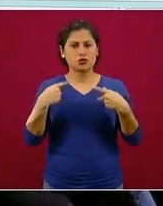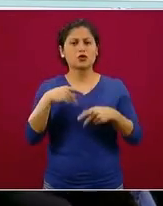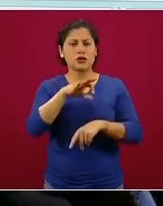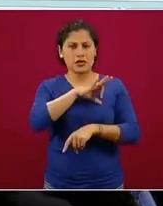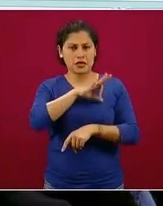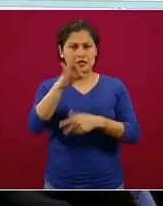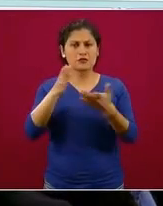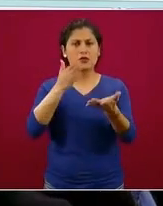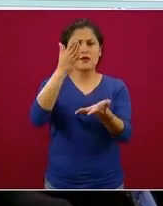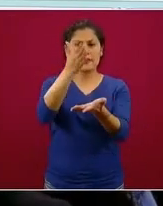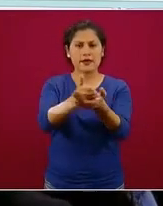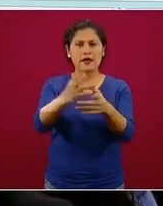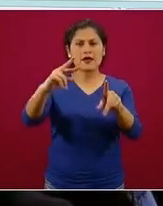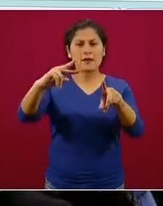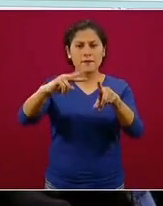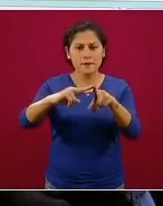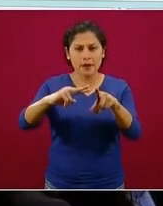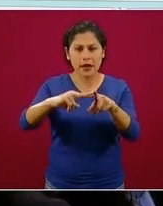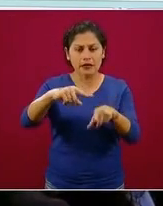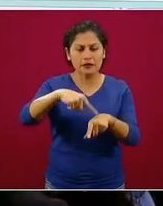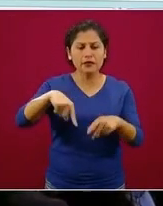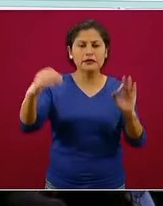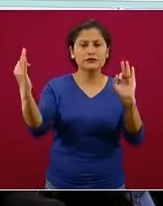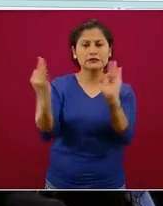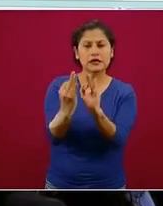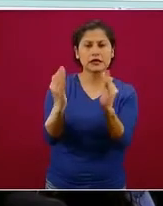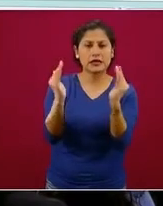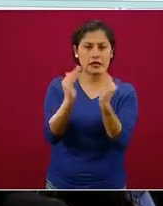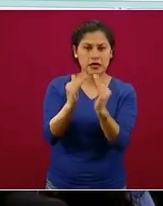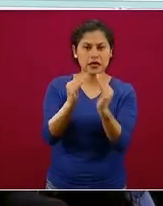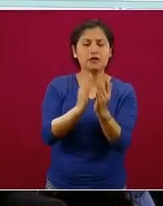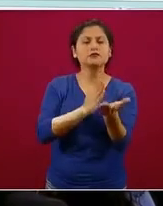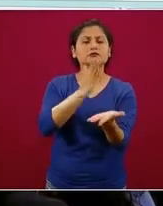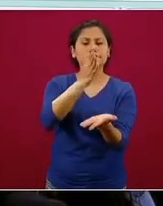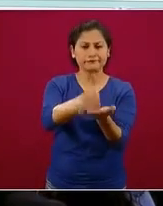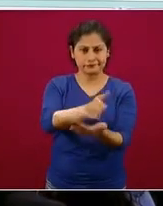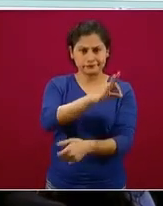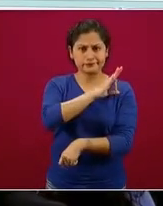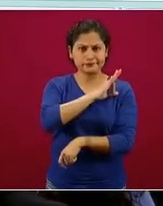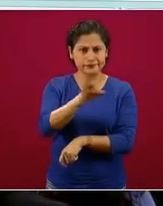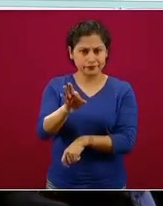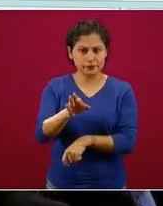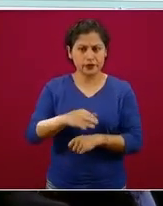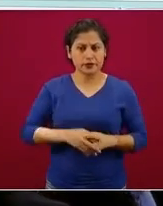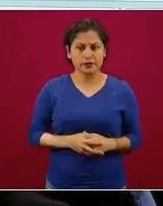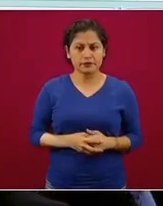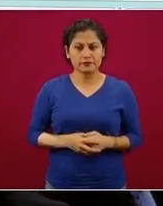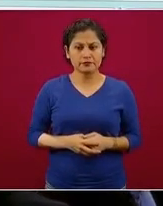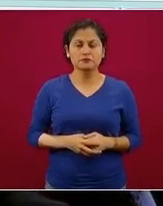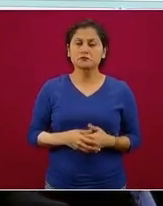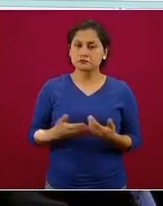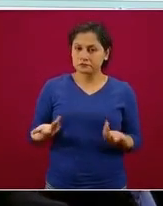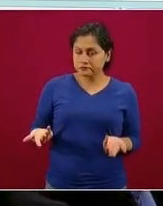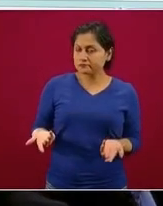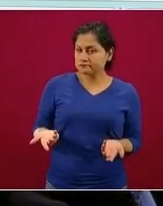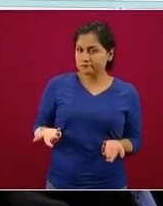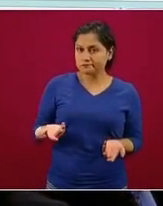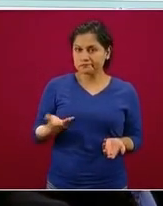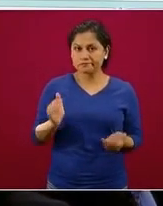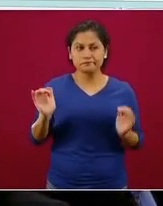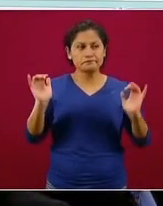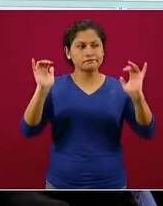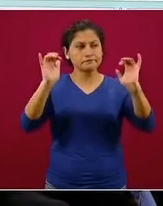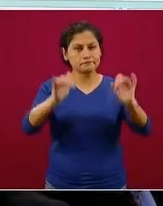a aquellos parques o jardines que les quedan cerca y consideramos una ocupación o uso